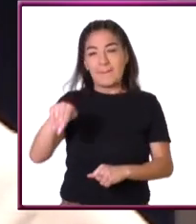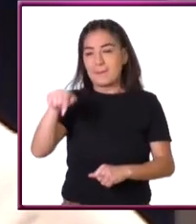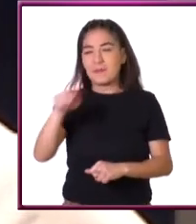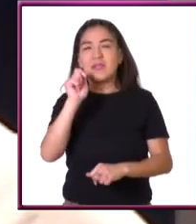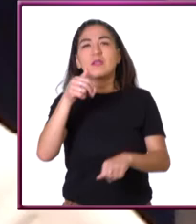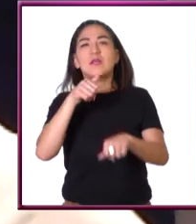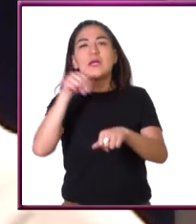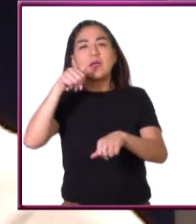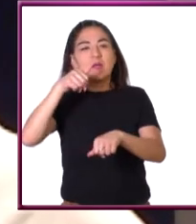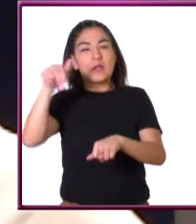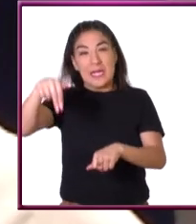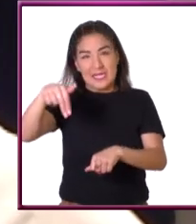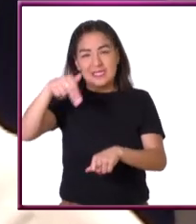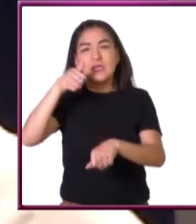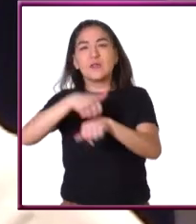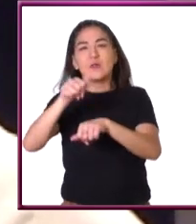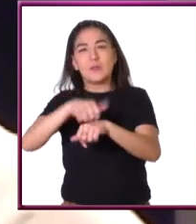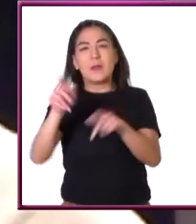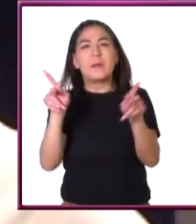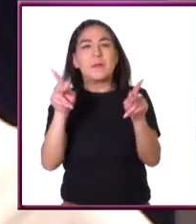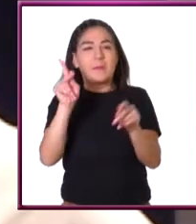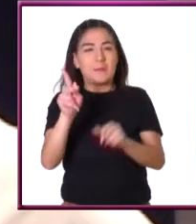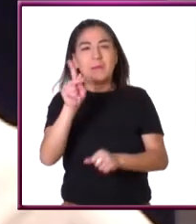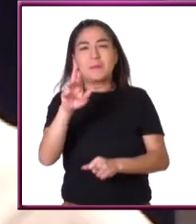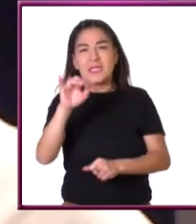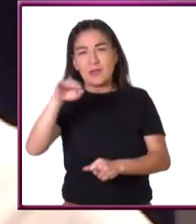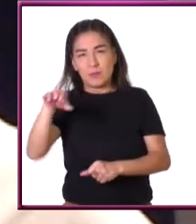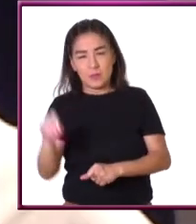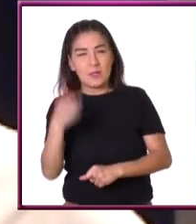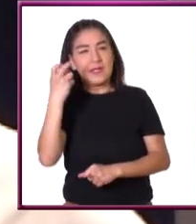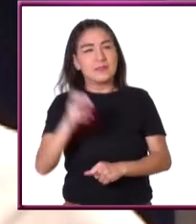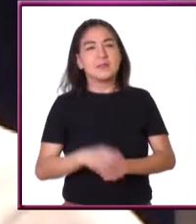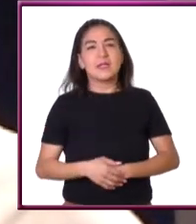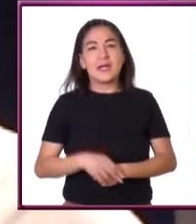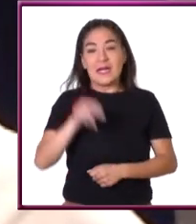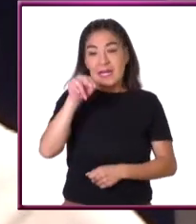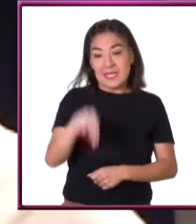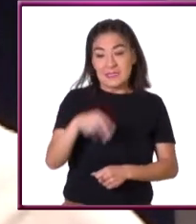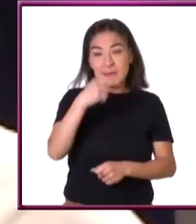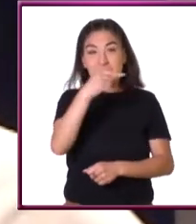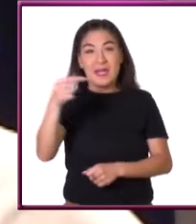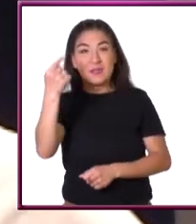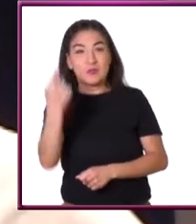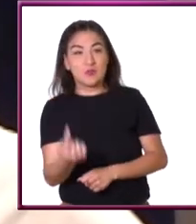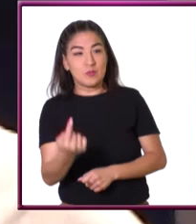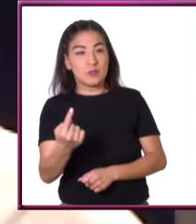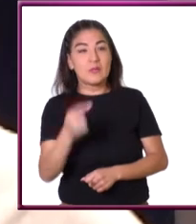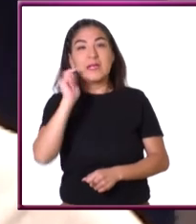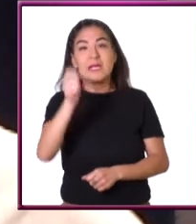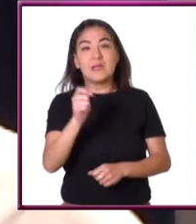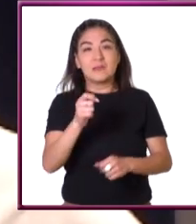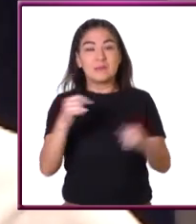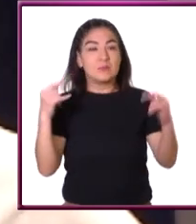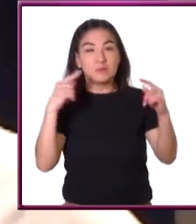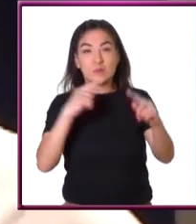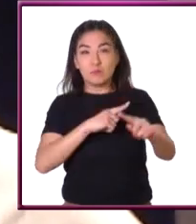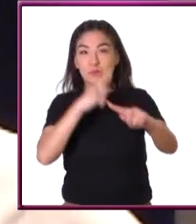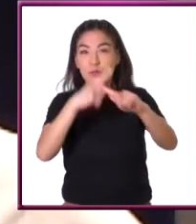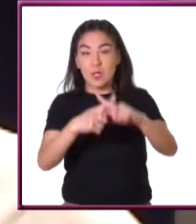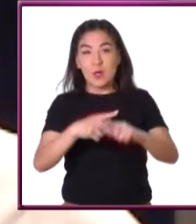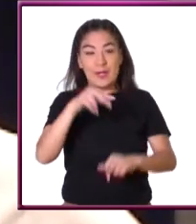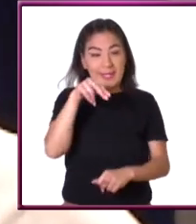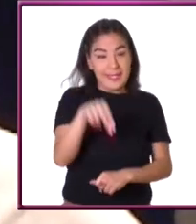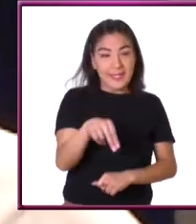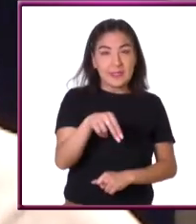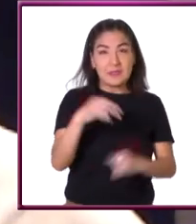número primo a buscar. Si n-1 factorial más 1 es múltiplo